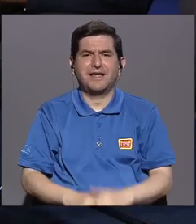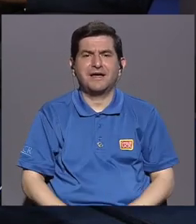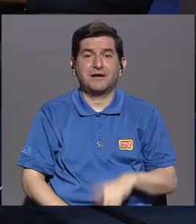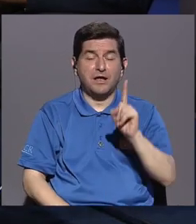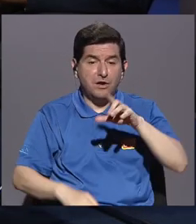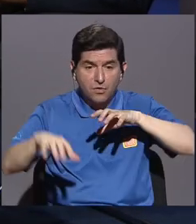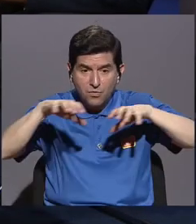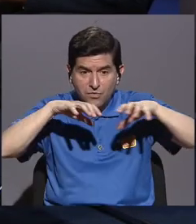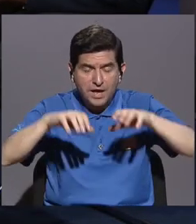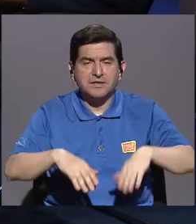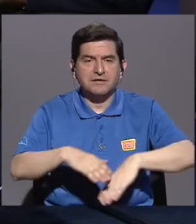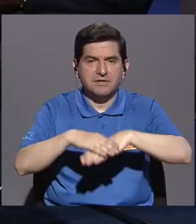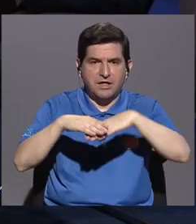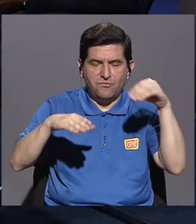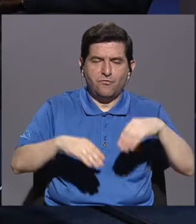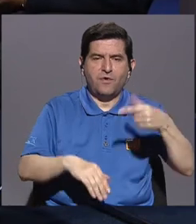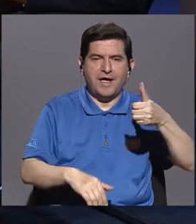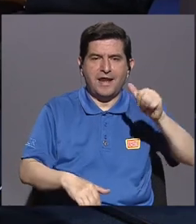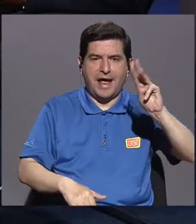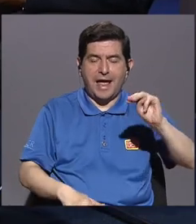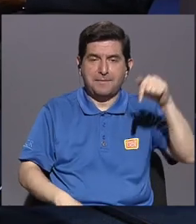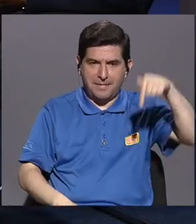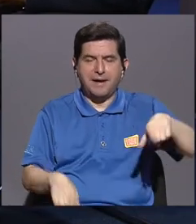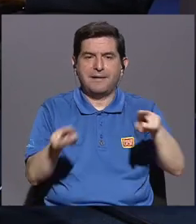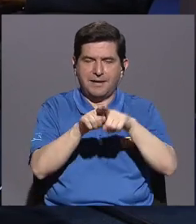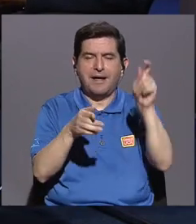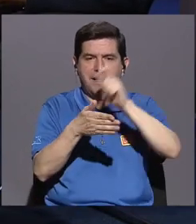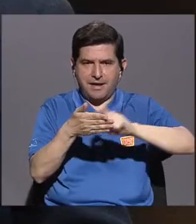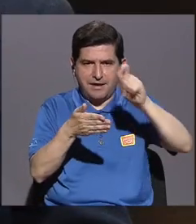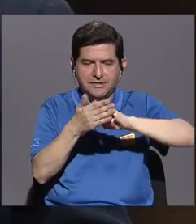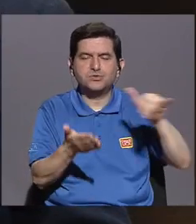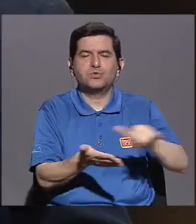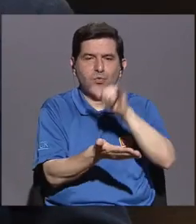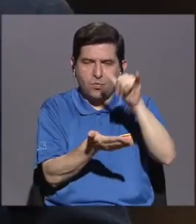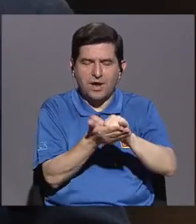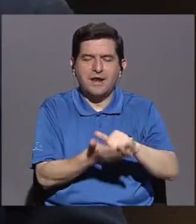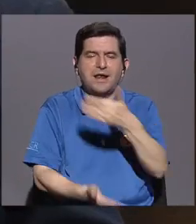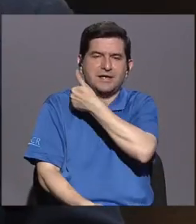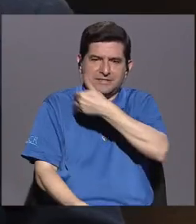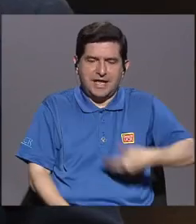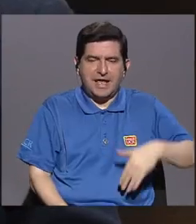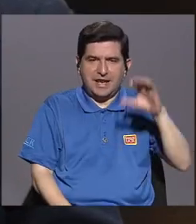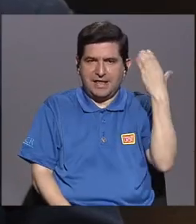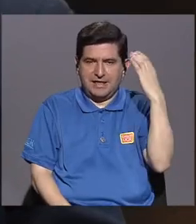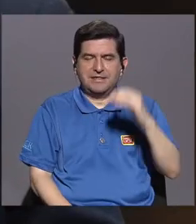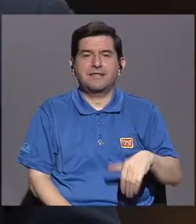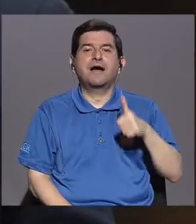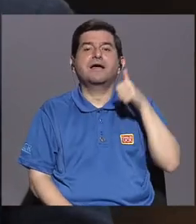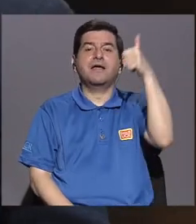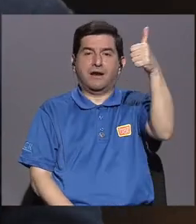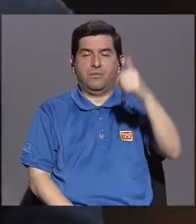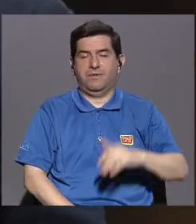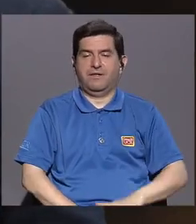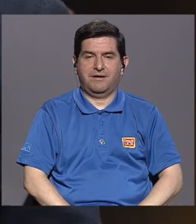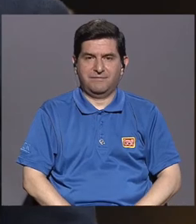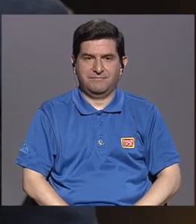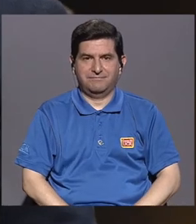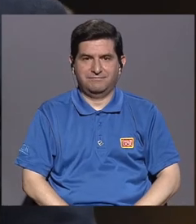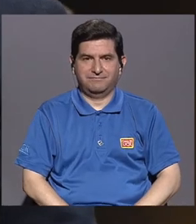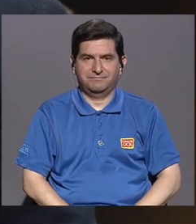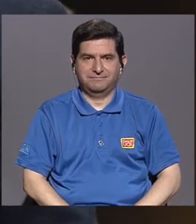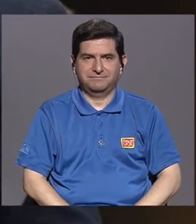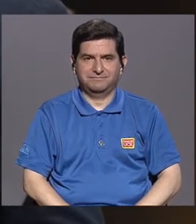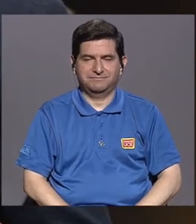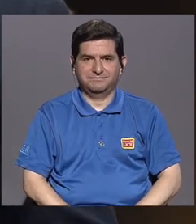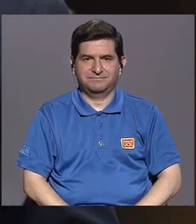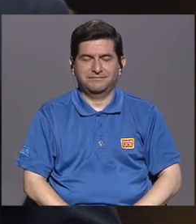sesiones que trabajemos fuera de la GAM y acá también las escuelas de San José, Heredia y Cartago y Alajuela también. Y